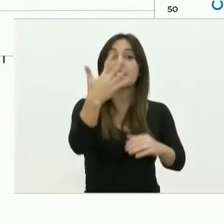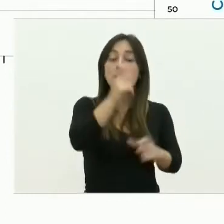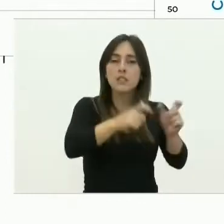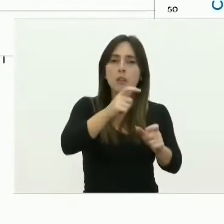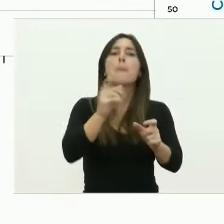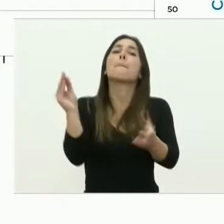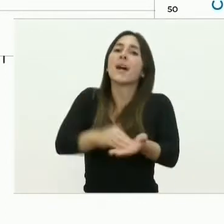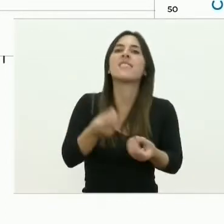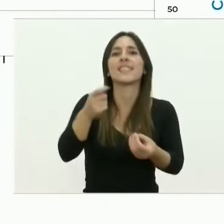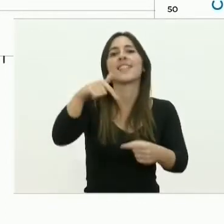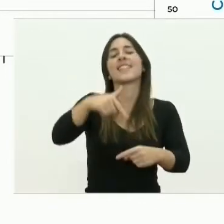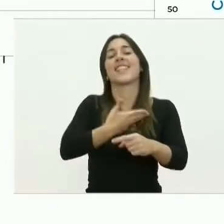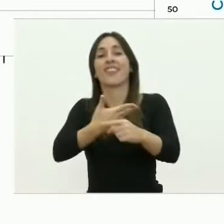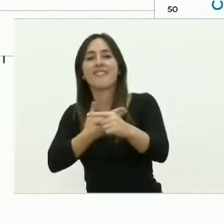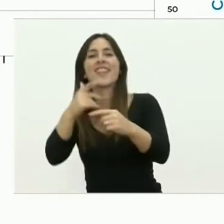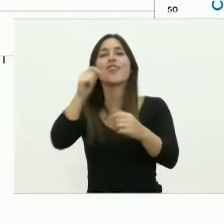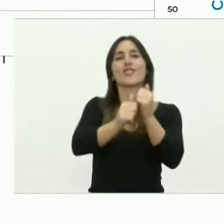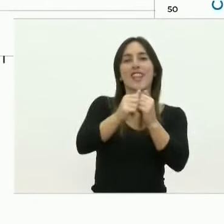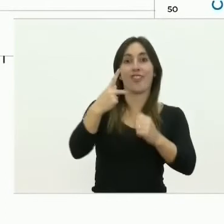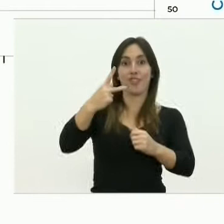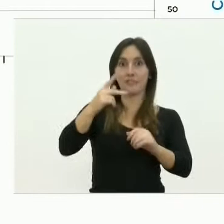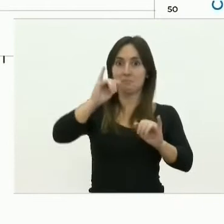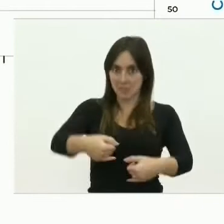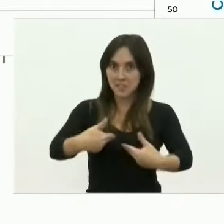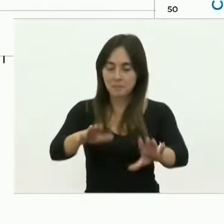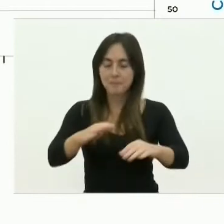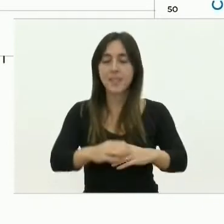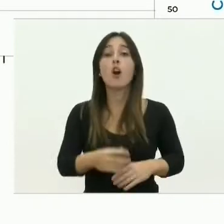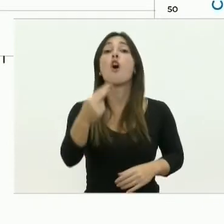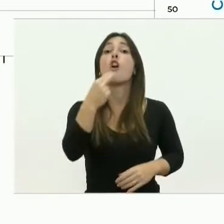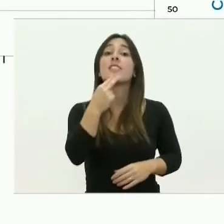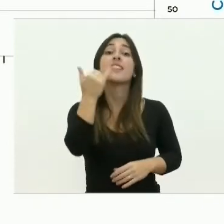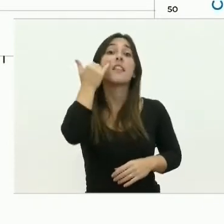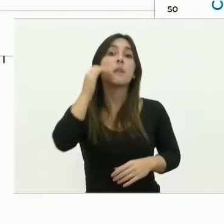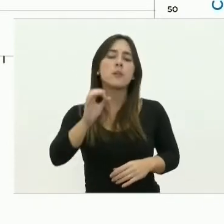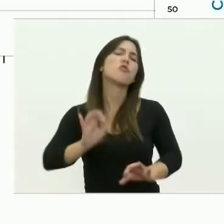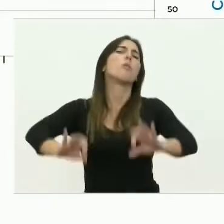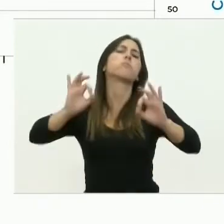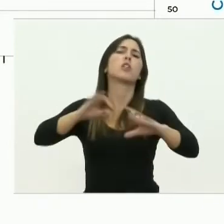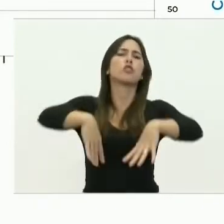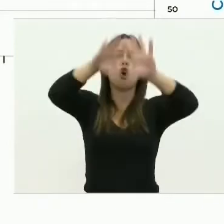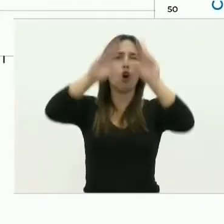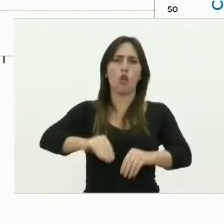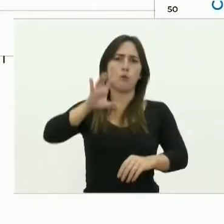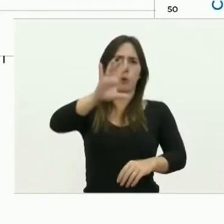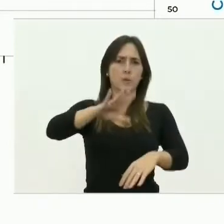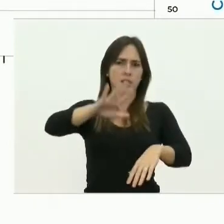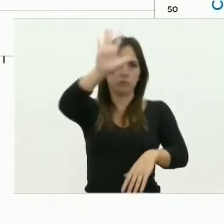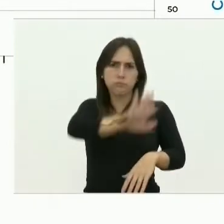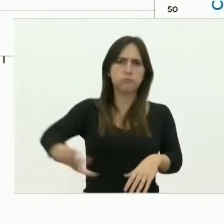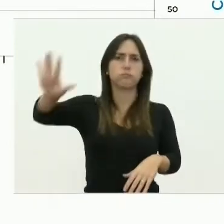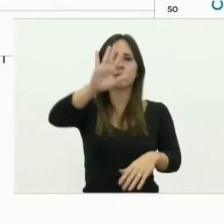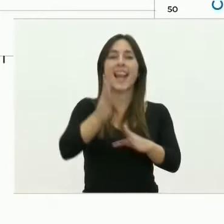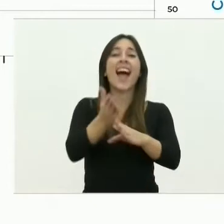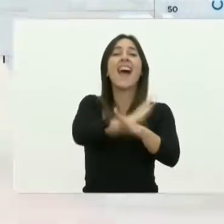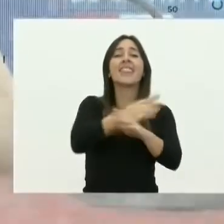Rosario y Gran Santa Fe. Y el 11 de mayo finalmente lo hacemos en toda la provincia. Todas las actividades que habíamos